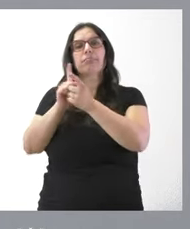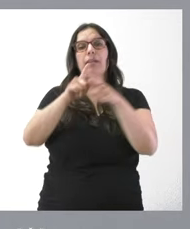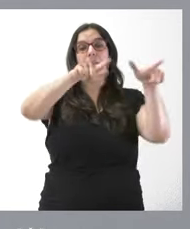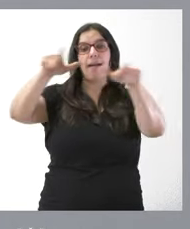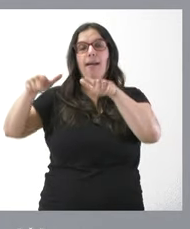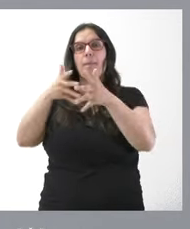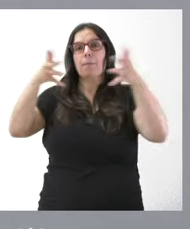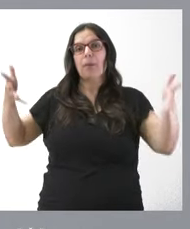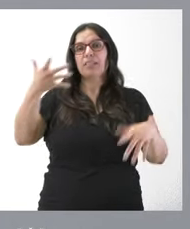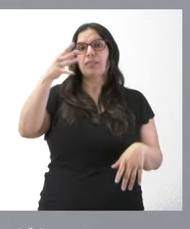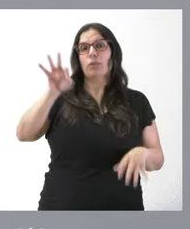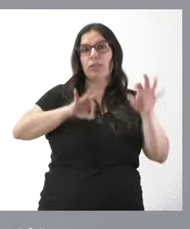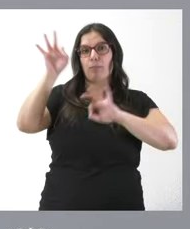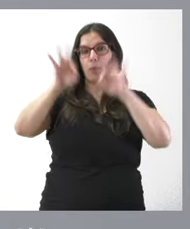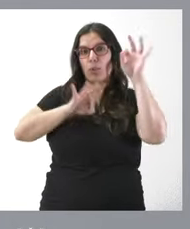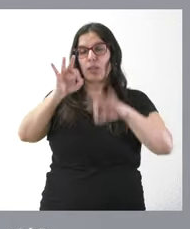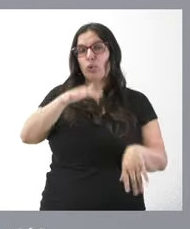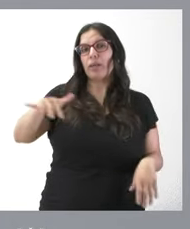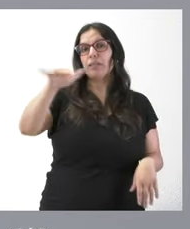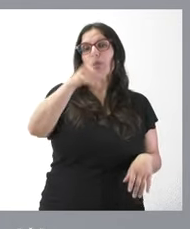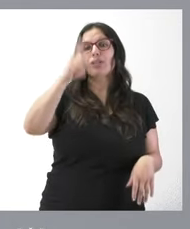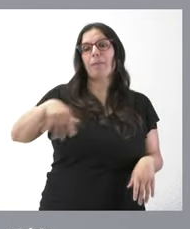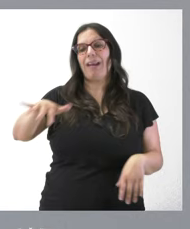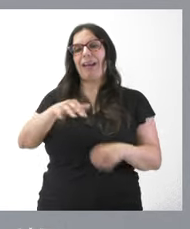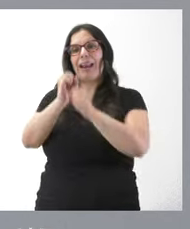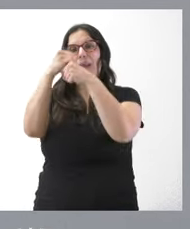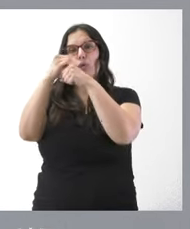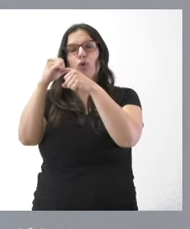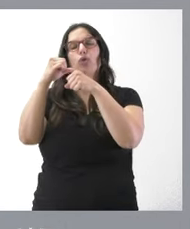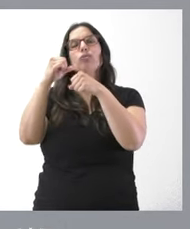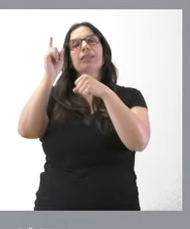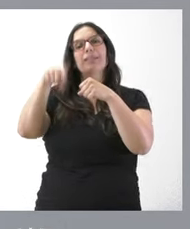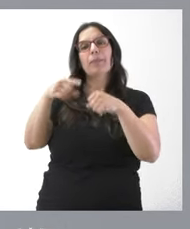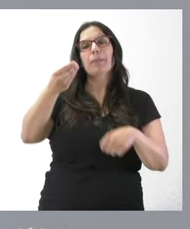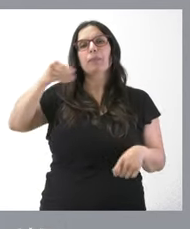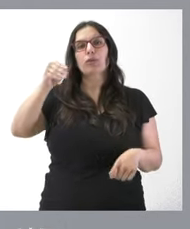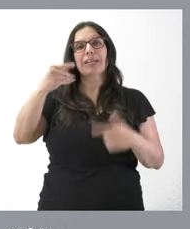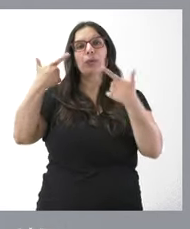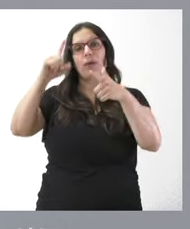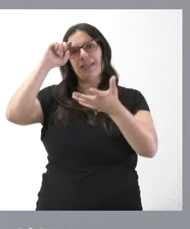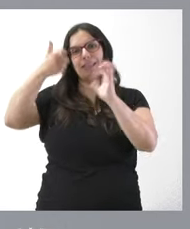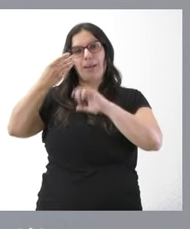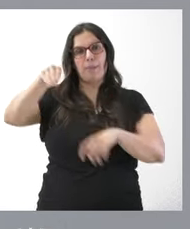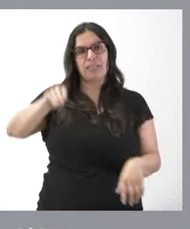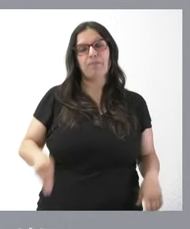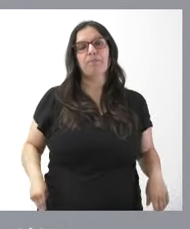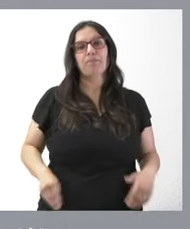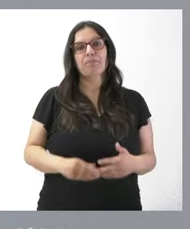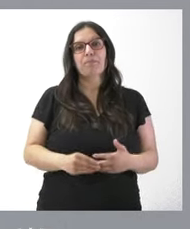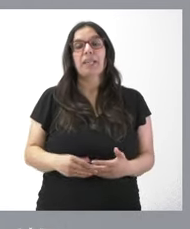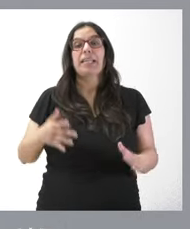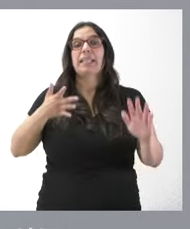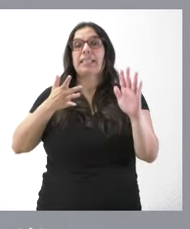50% de los espacios, así como en el área de laboratorios clínicos y la incorporación de nuevas unidades de psiquiatría. Se trata,